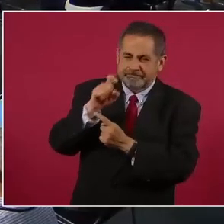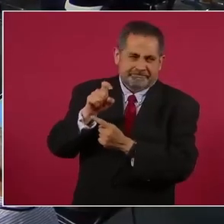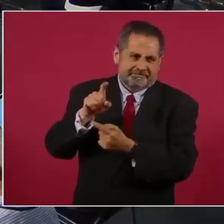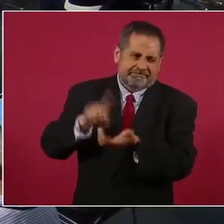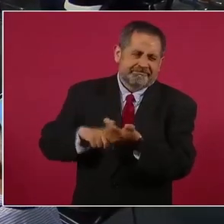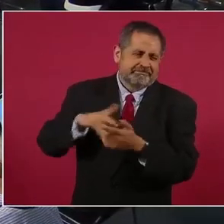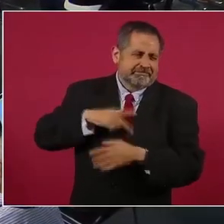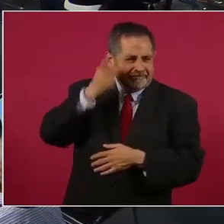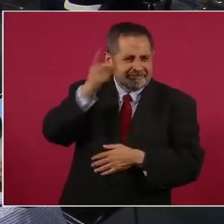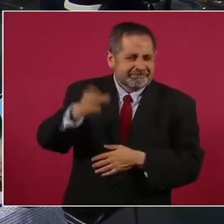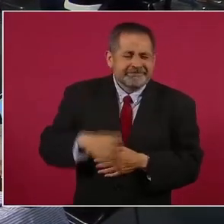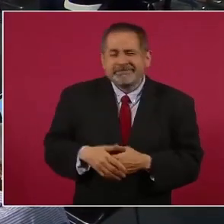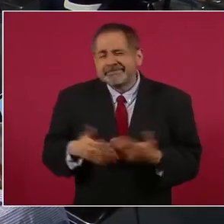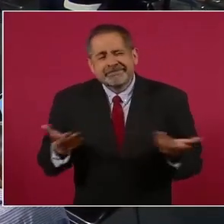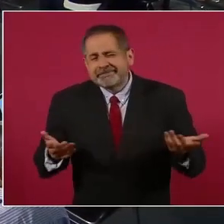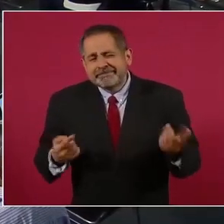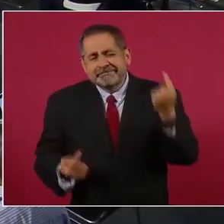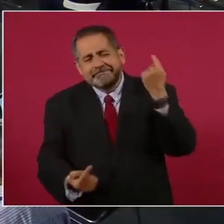Pero es lo mismo,